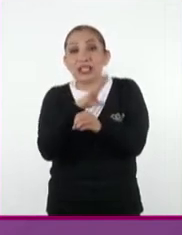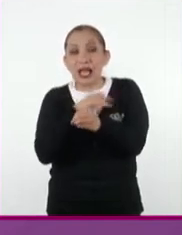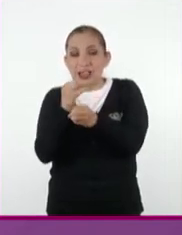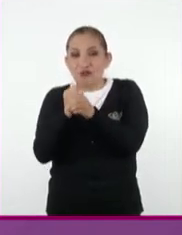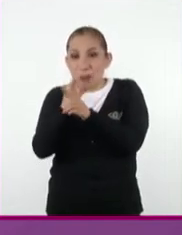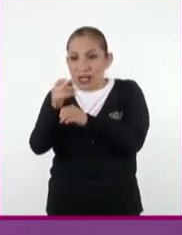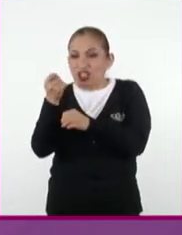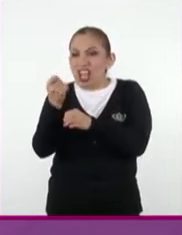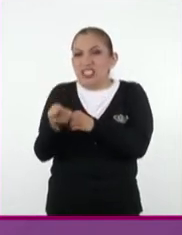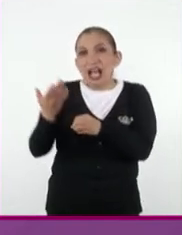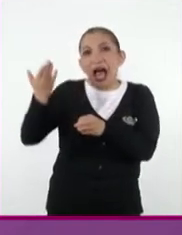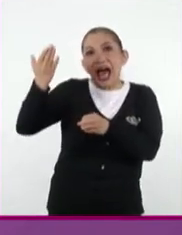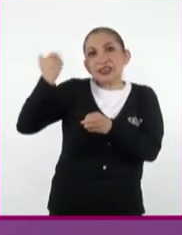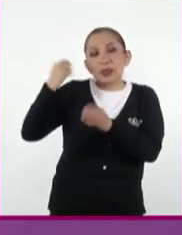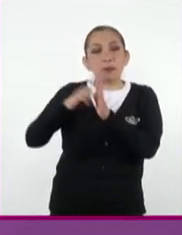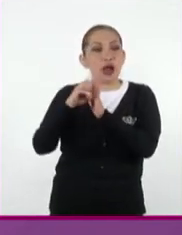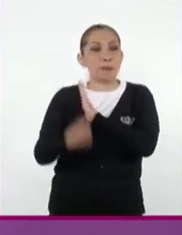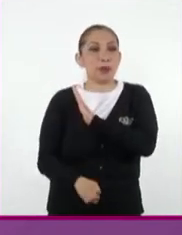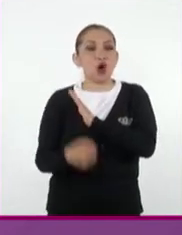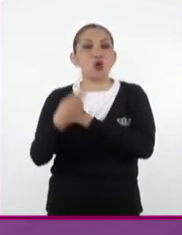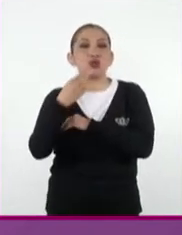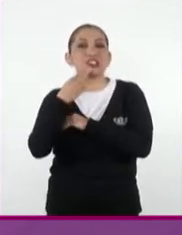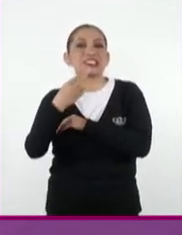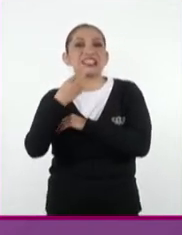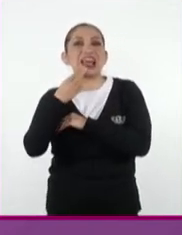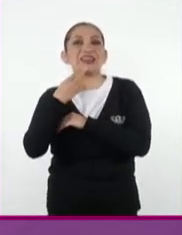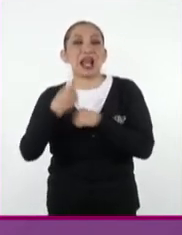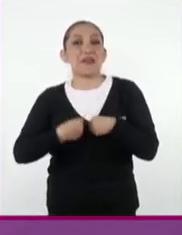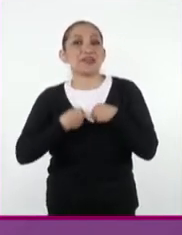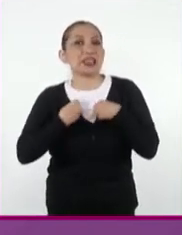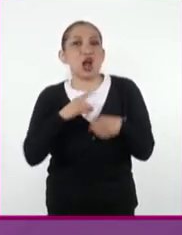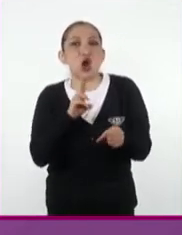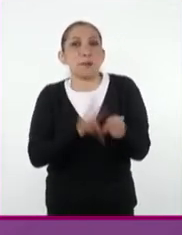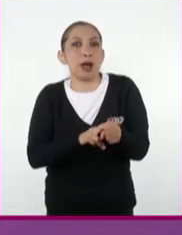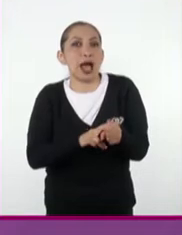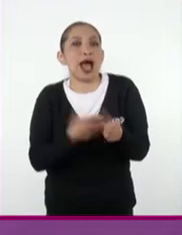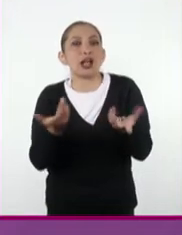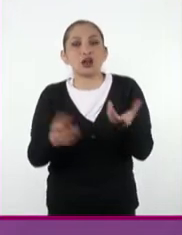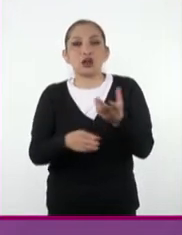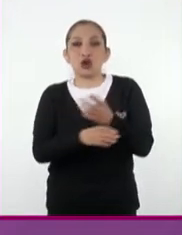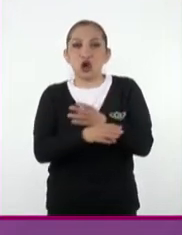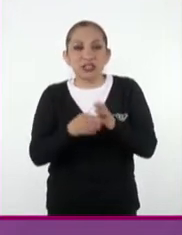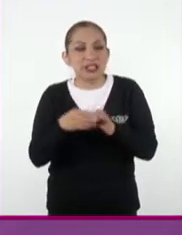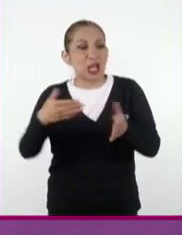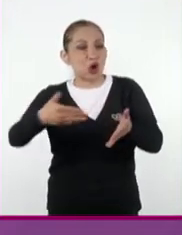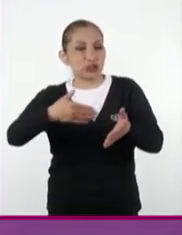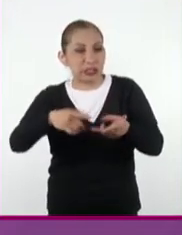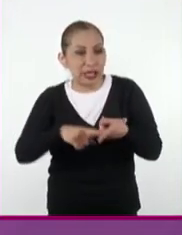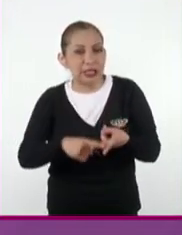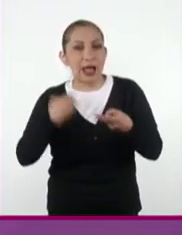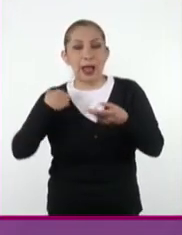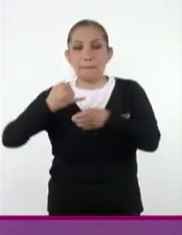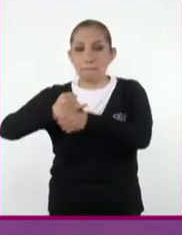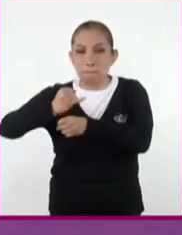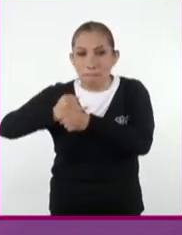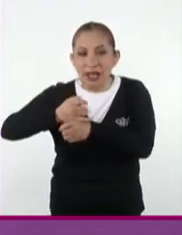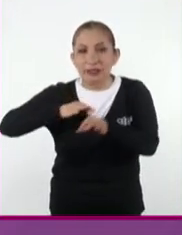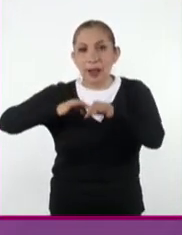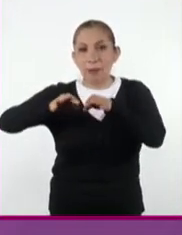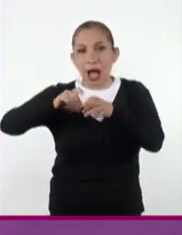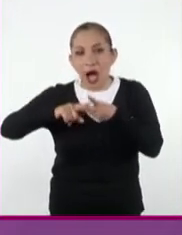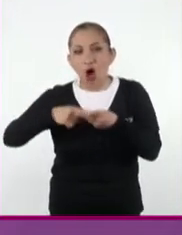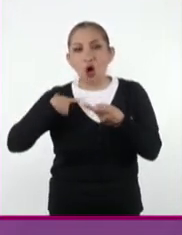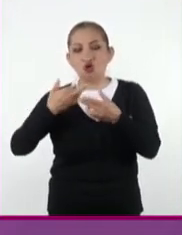información del pasado, tales como los que se usaron en la vida cotidiana, utensilios de cocina, herramientas de trabajo,